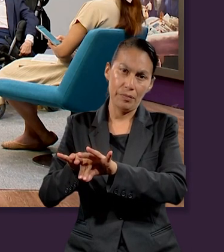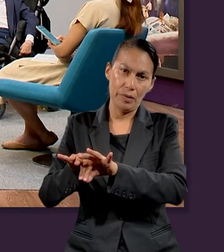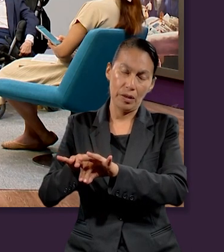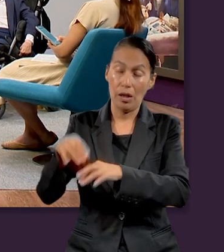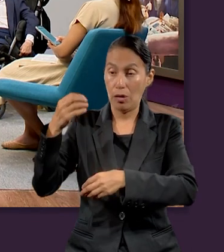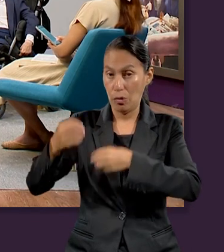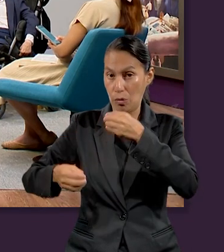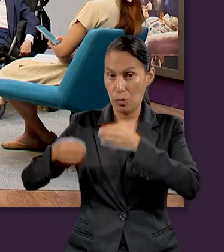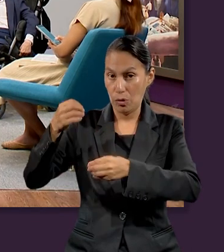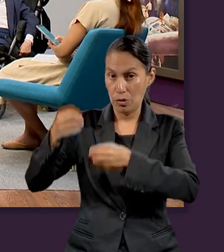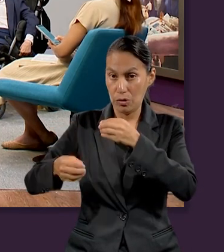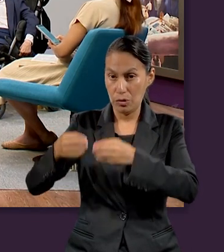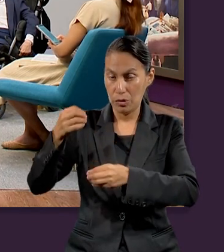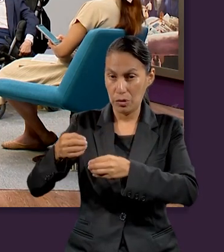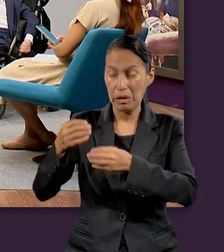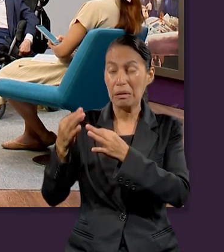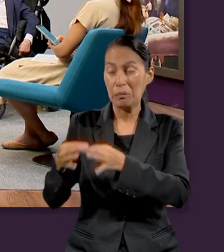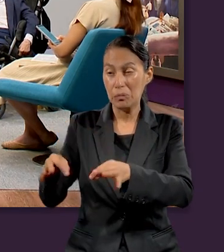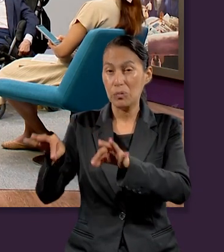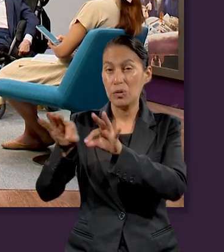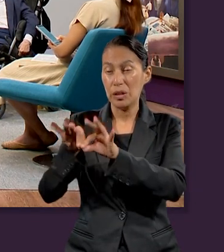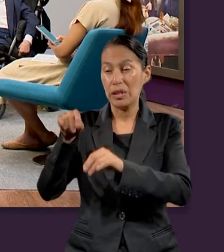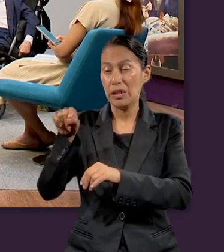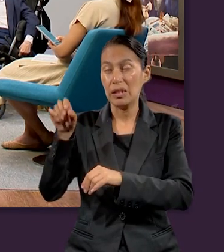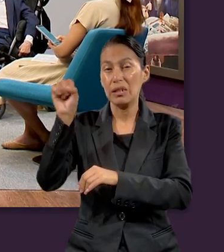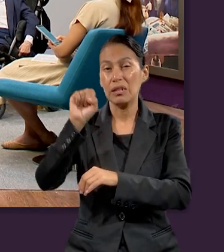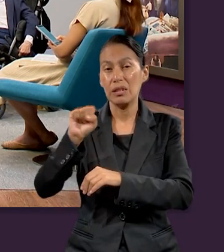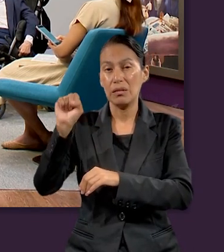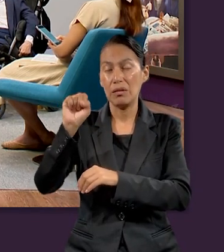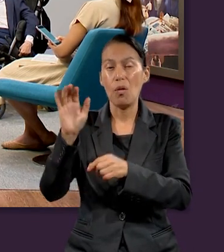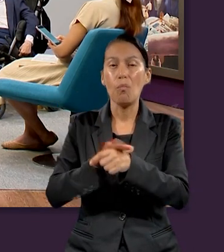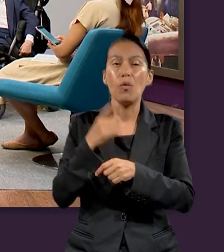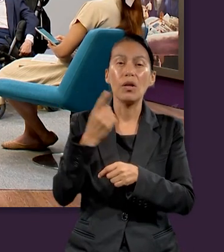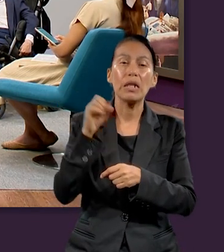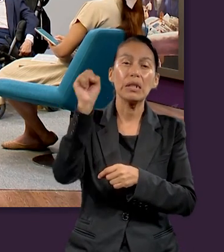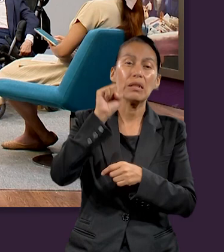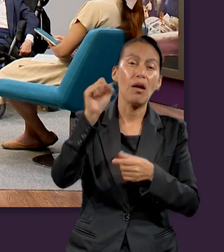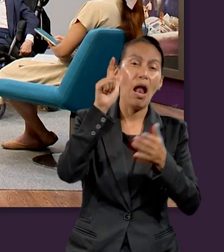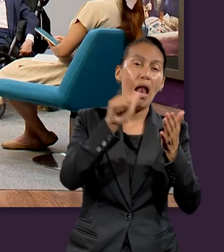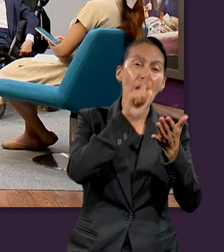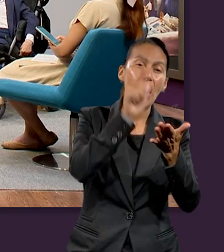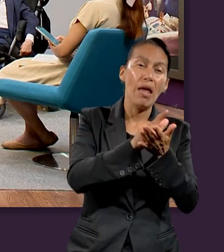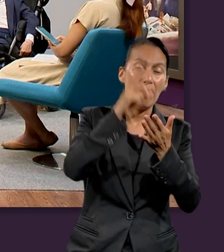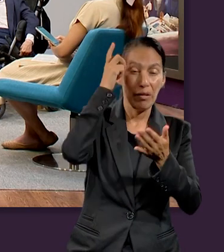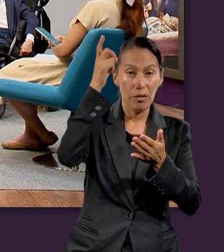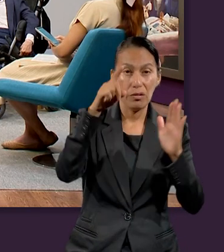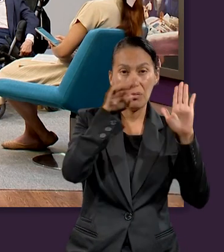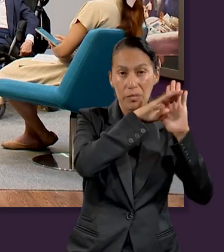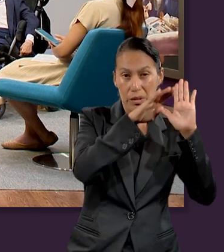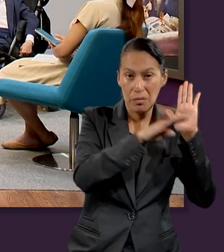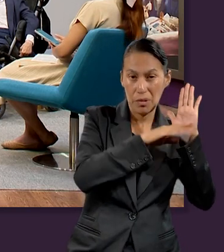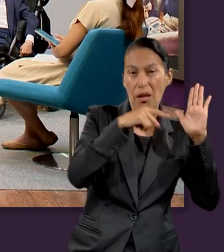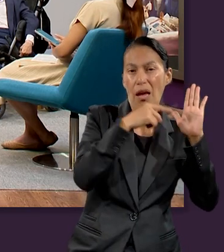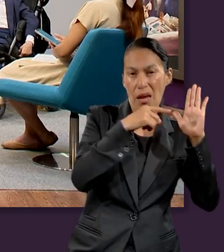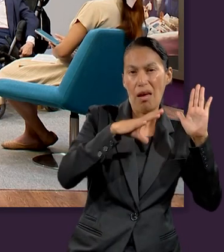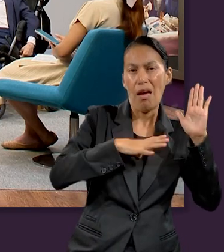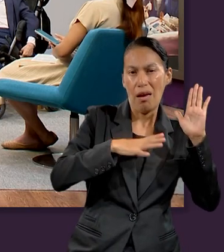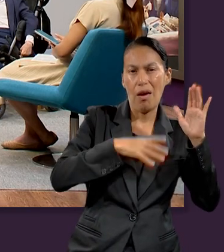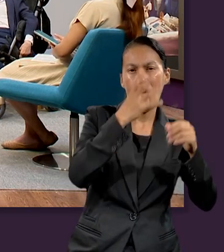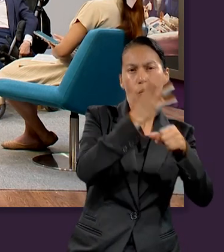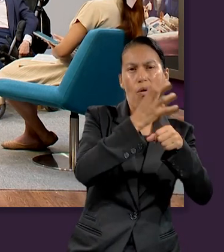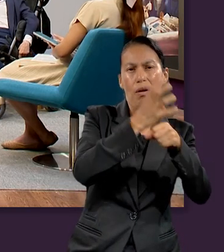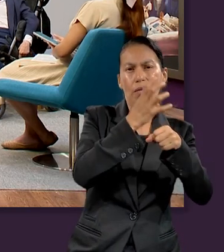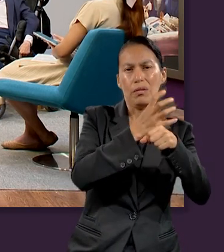dentro del marco del juicio como parte de la ley de Dios. El sábado es muy